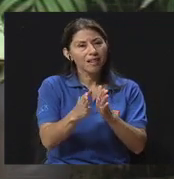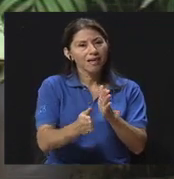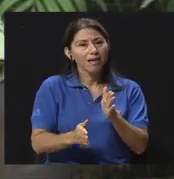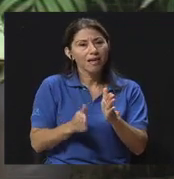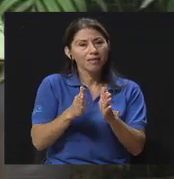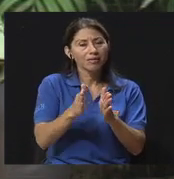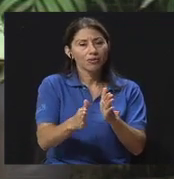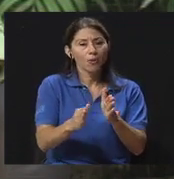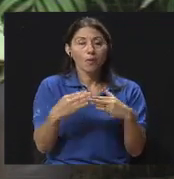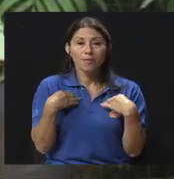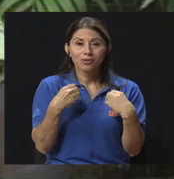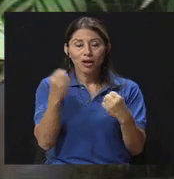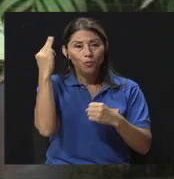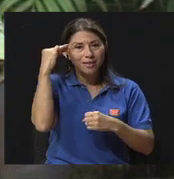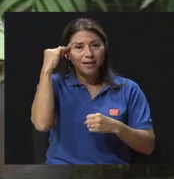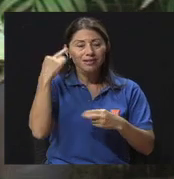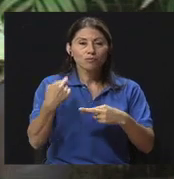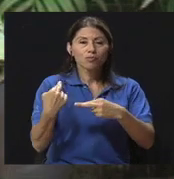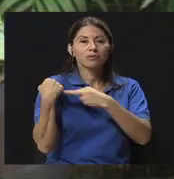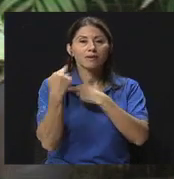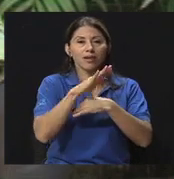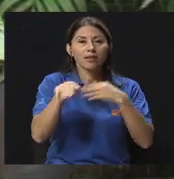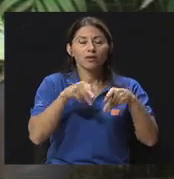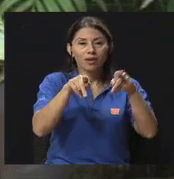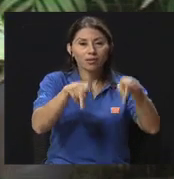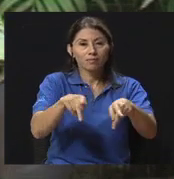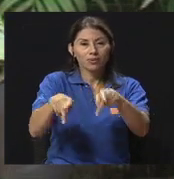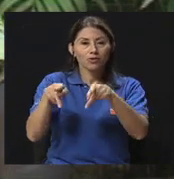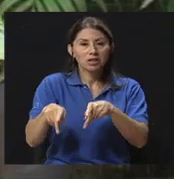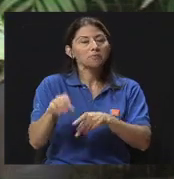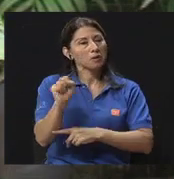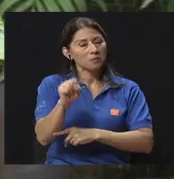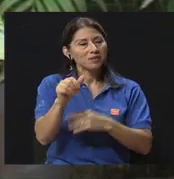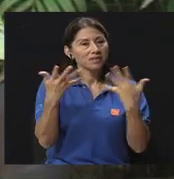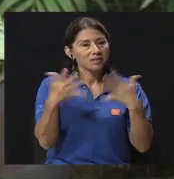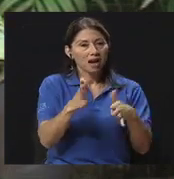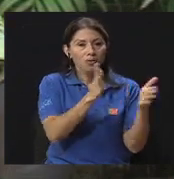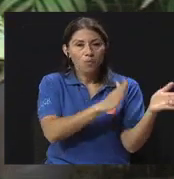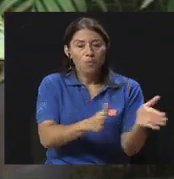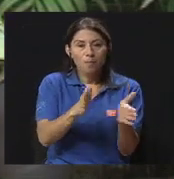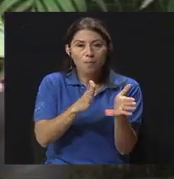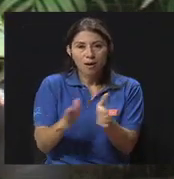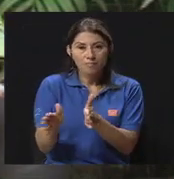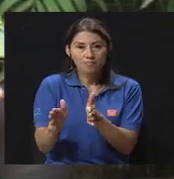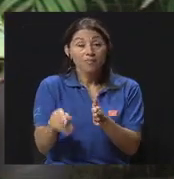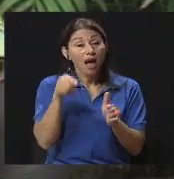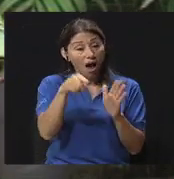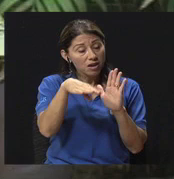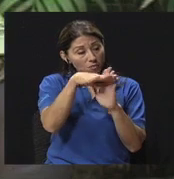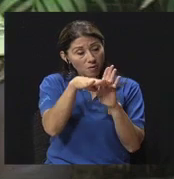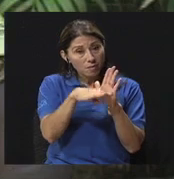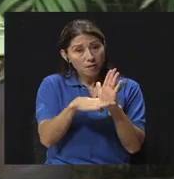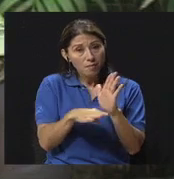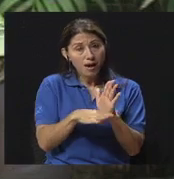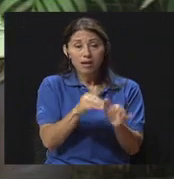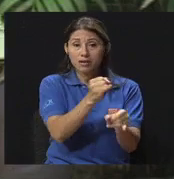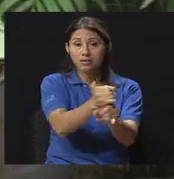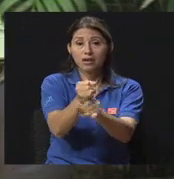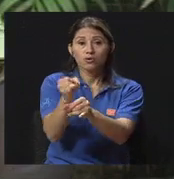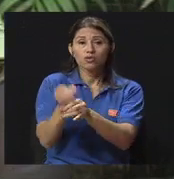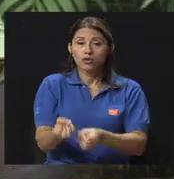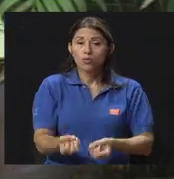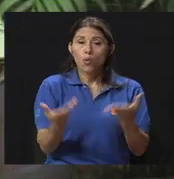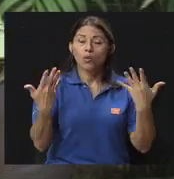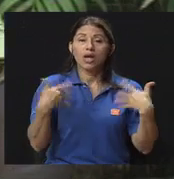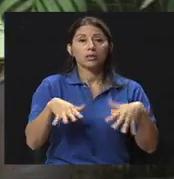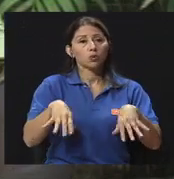responsabilidad de todos. En efectivamente hay un plan proyectado en el trabajo de salud y hay lineamientos donde incluso las instituciones públicas tienen alta